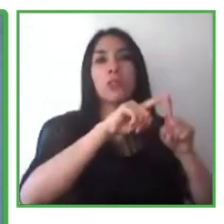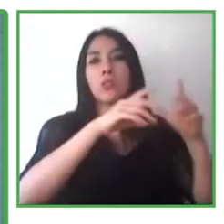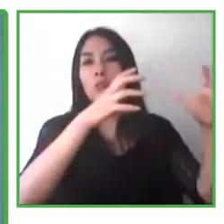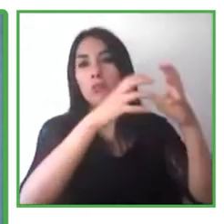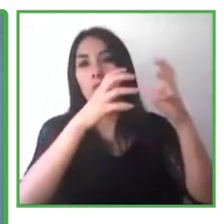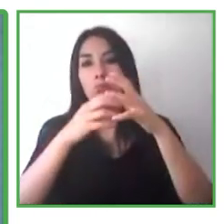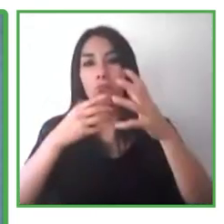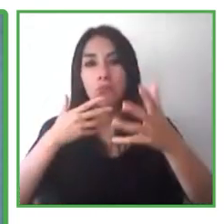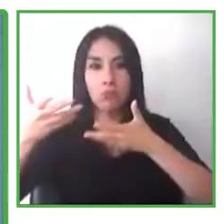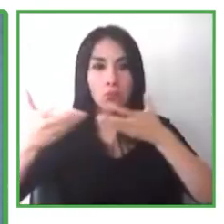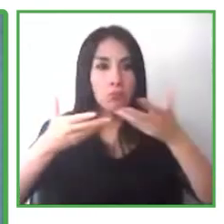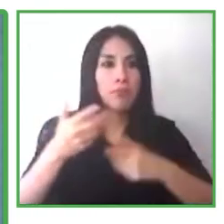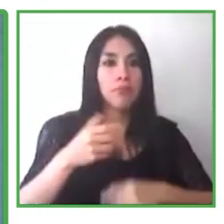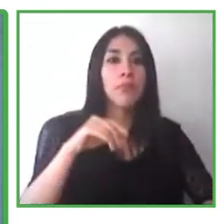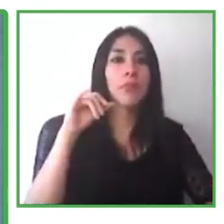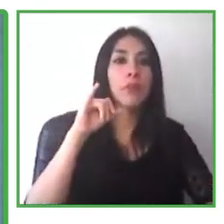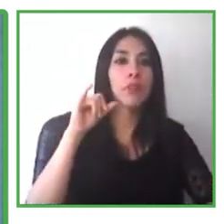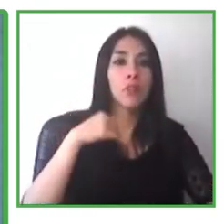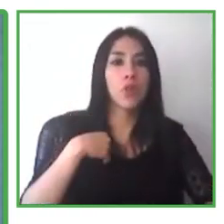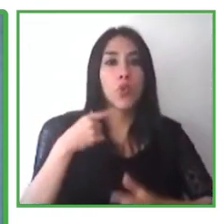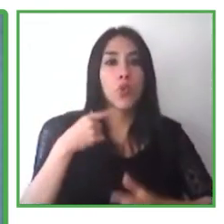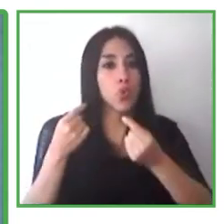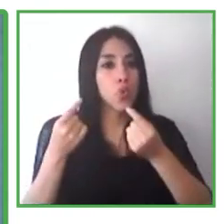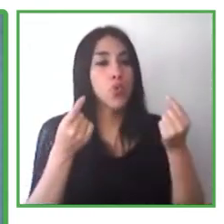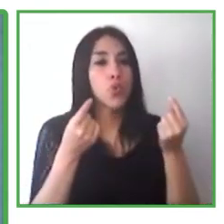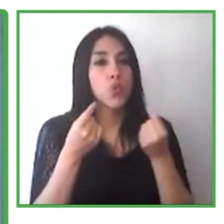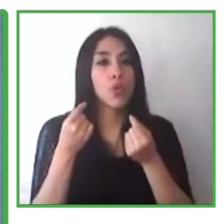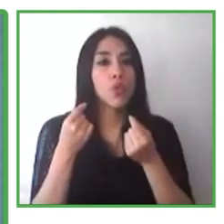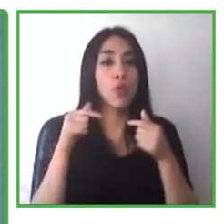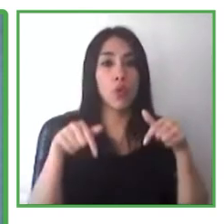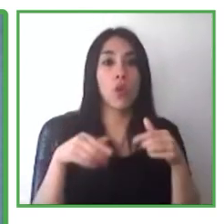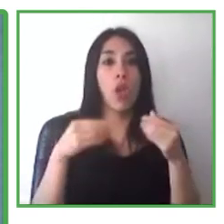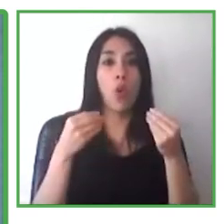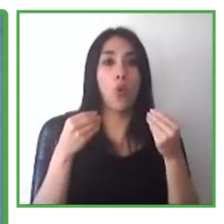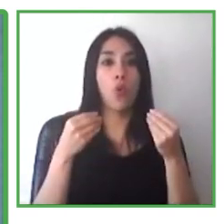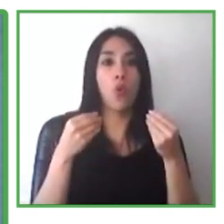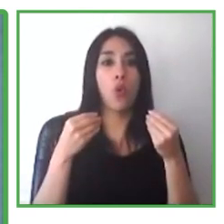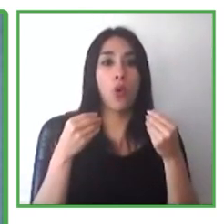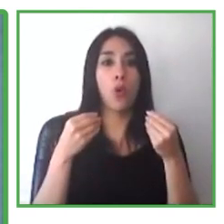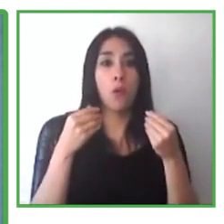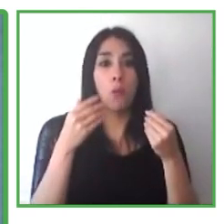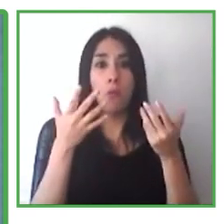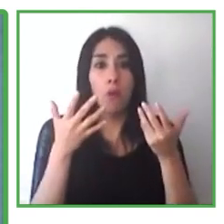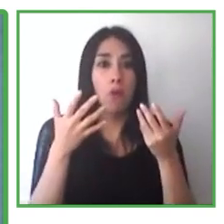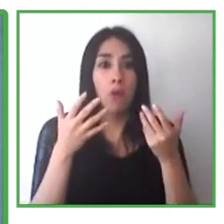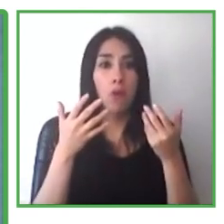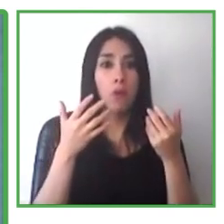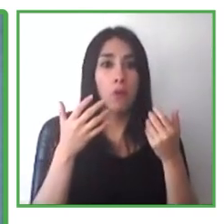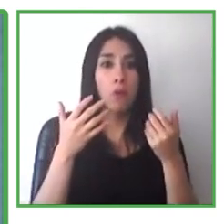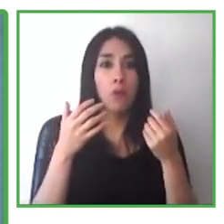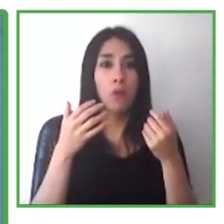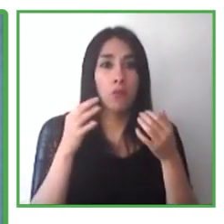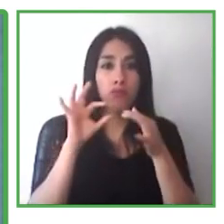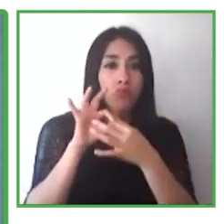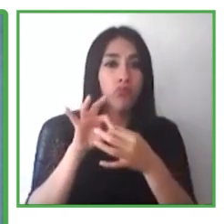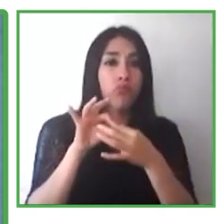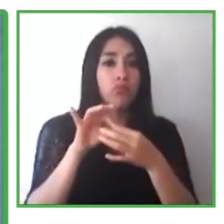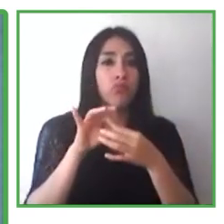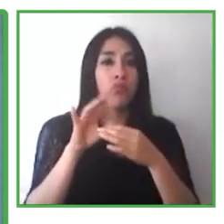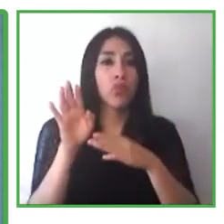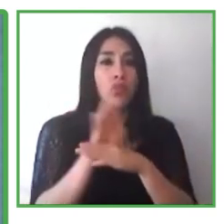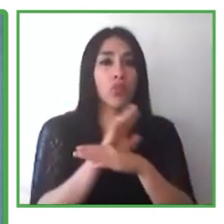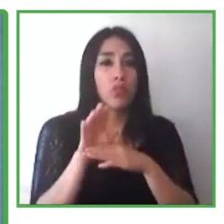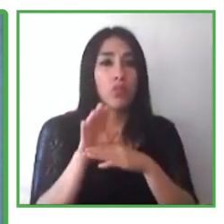realizamos esto de manera sistémica con, bueno, primer lugar una empresa alemana que se llama Auticom y después hicimos esto con una empresa